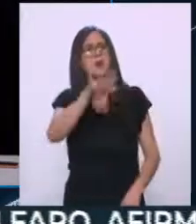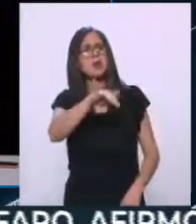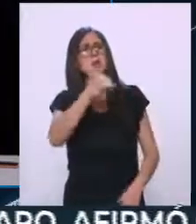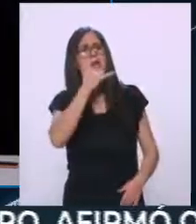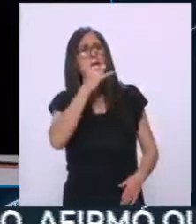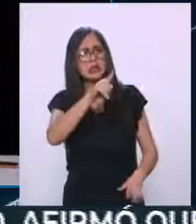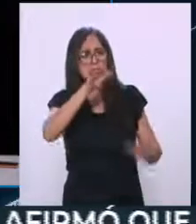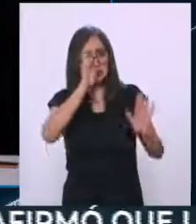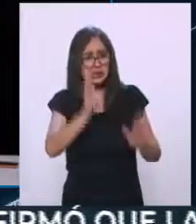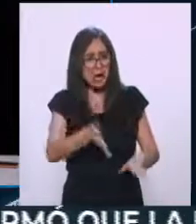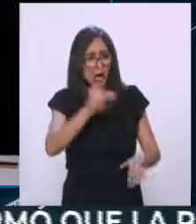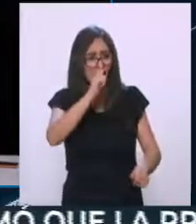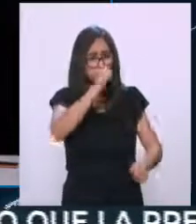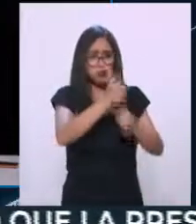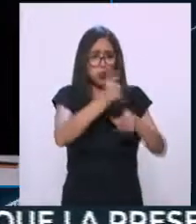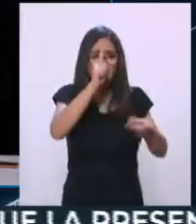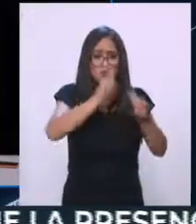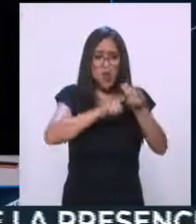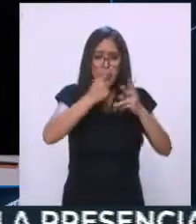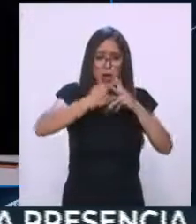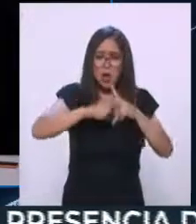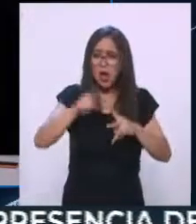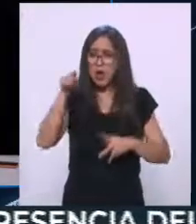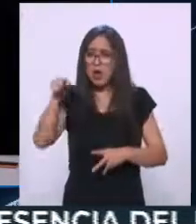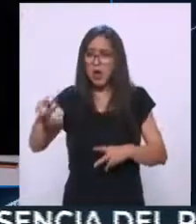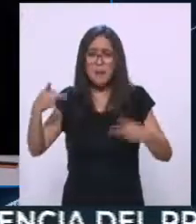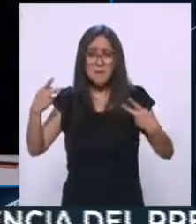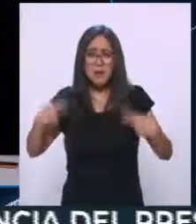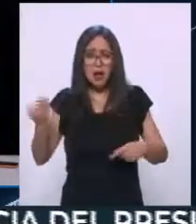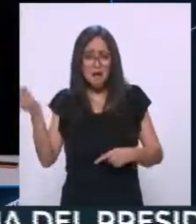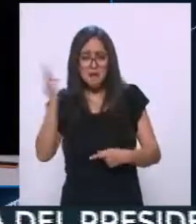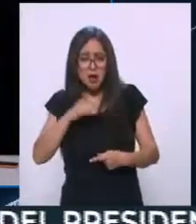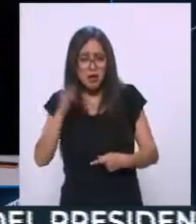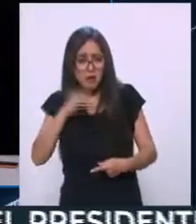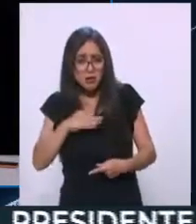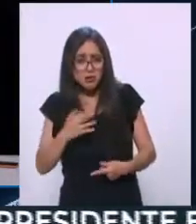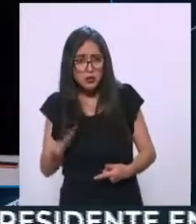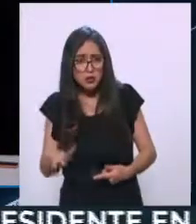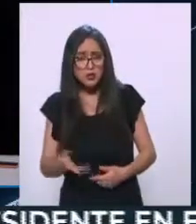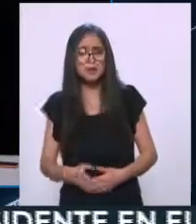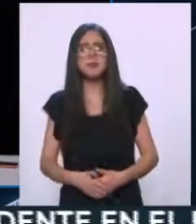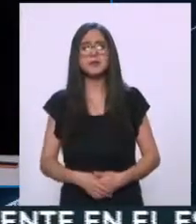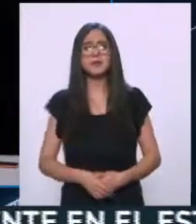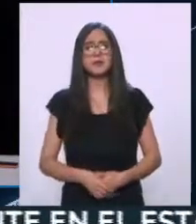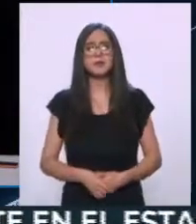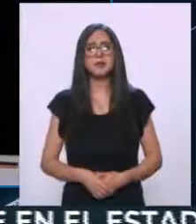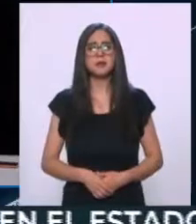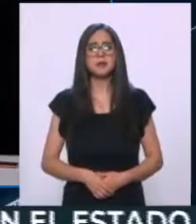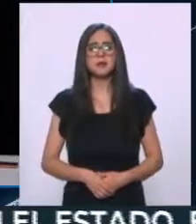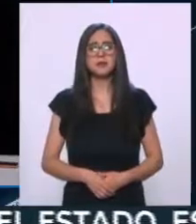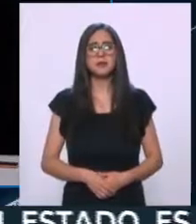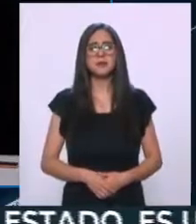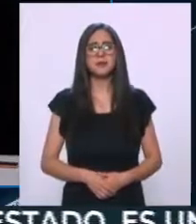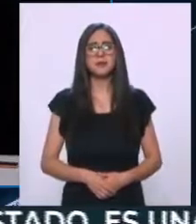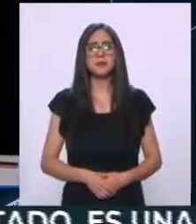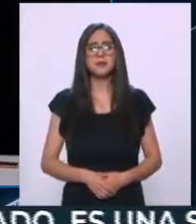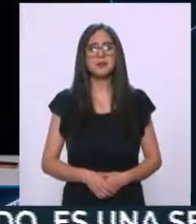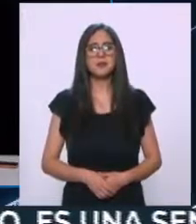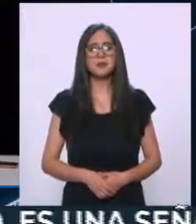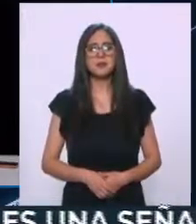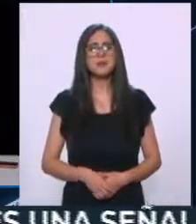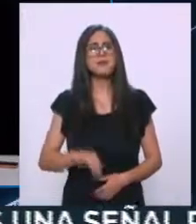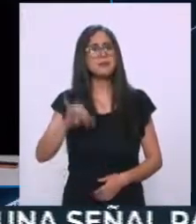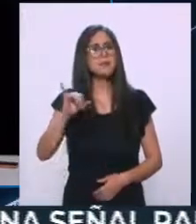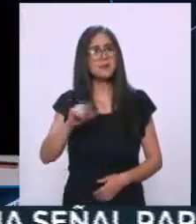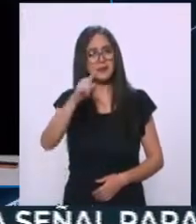pueden haber surgido y quién está detrás de ellos, Alberto? Sí, justamente, lo que nos llama la atención es que de por sí había detectado que desde el